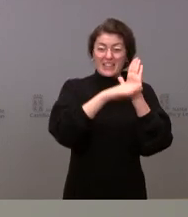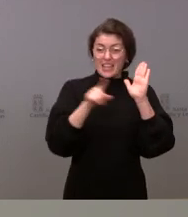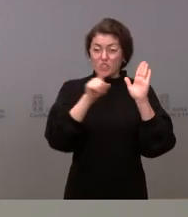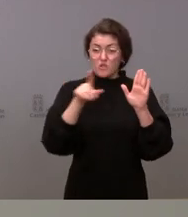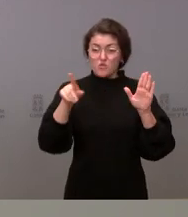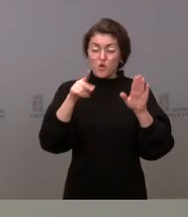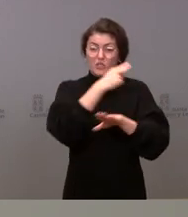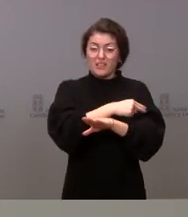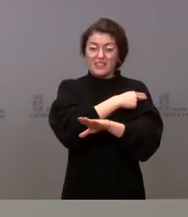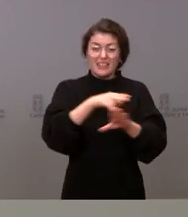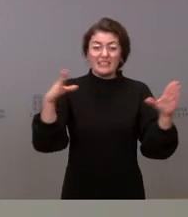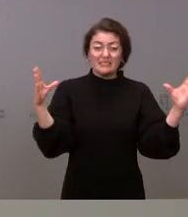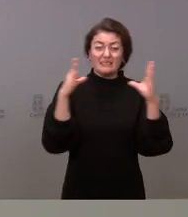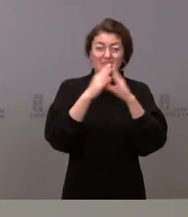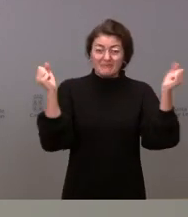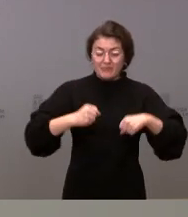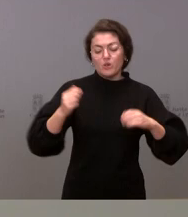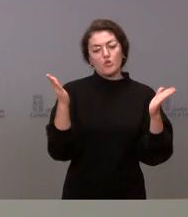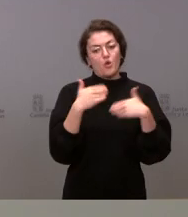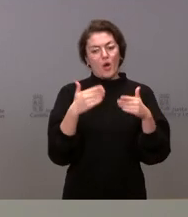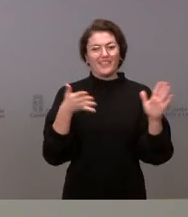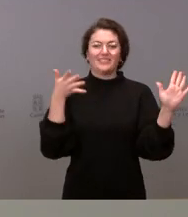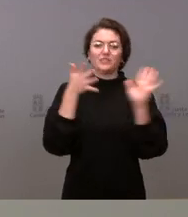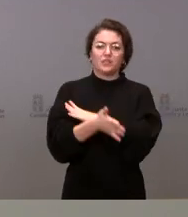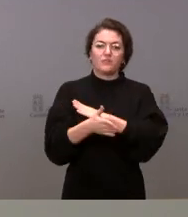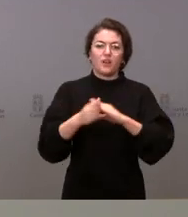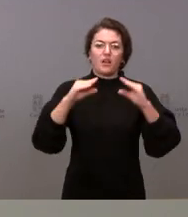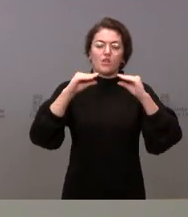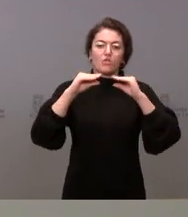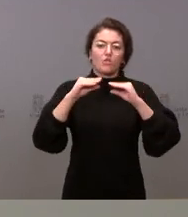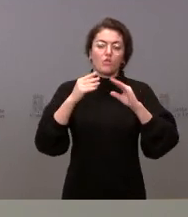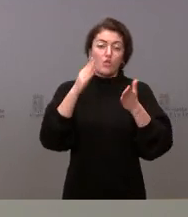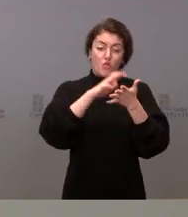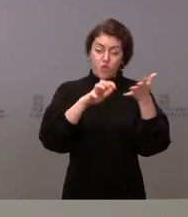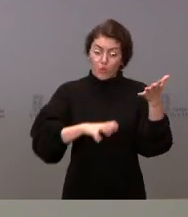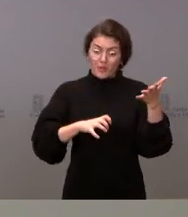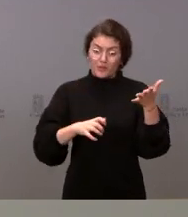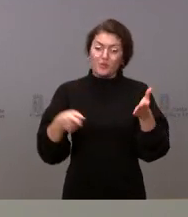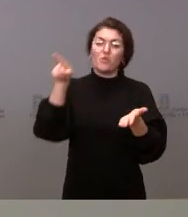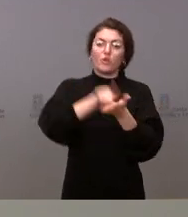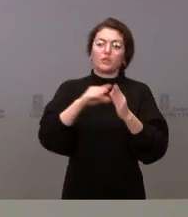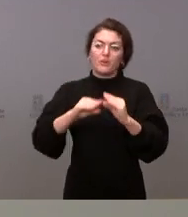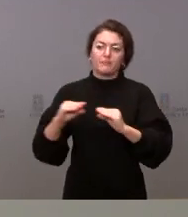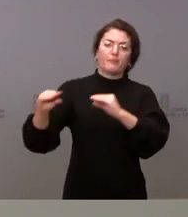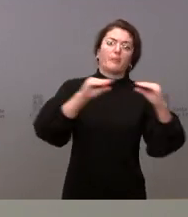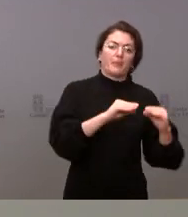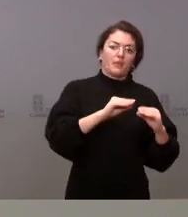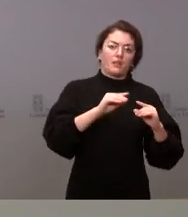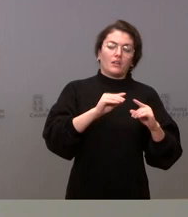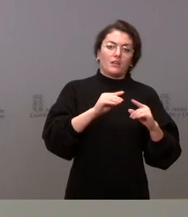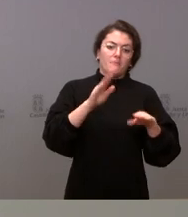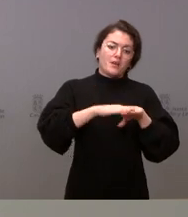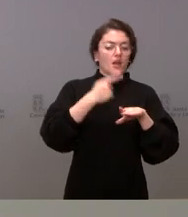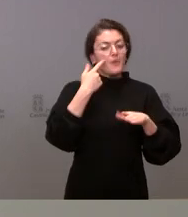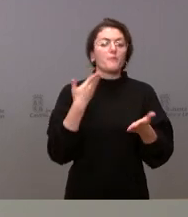tanto, el documento se ha retornado otra vez a la ponencia de alertas para que realice una nueva propuesta. La principal controversia es la